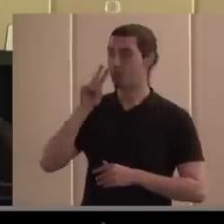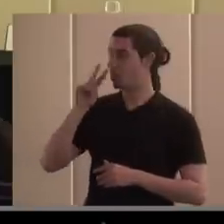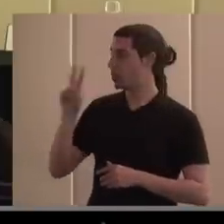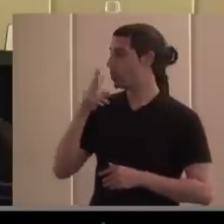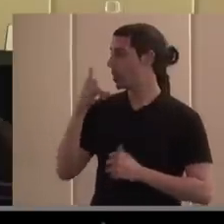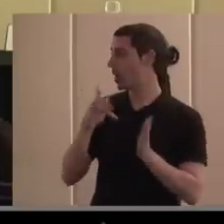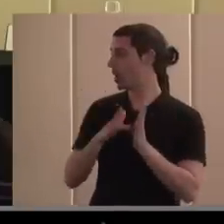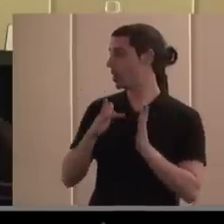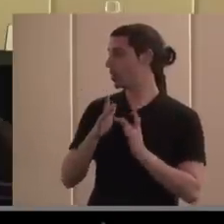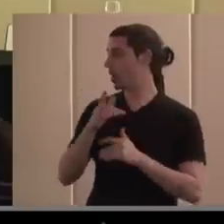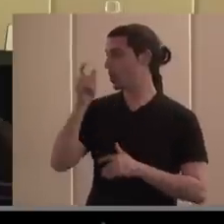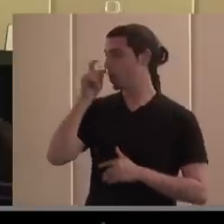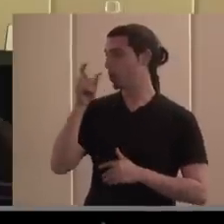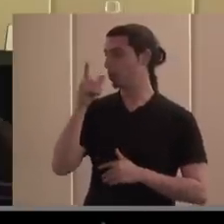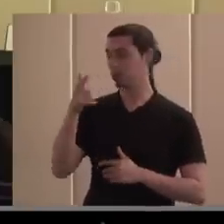sufridor de estos temas